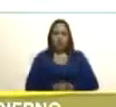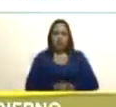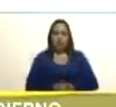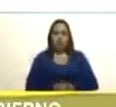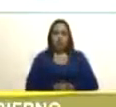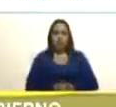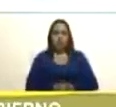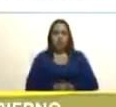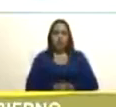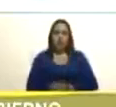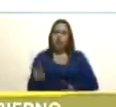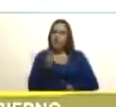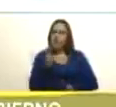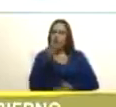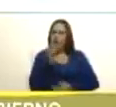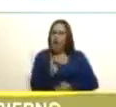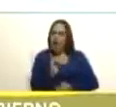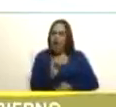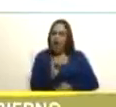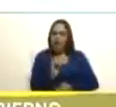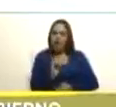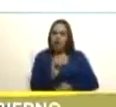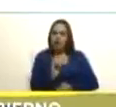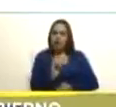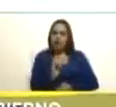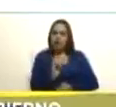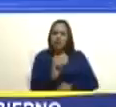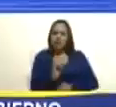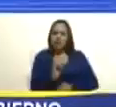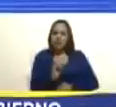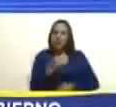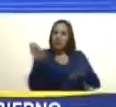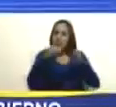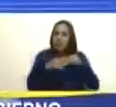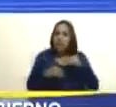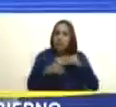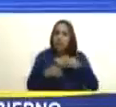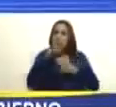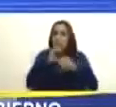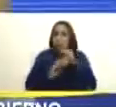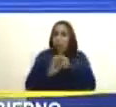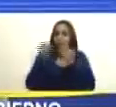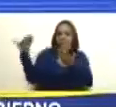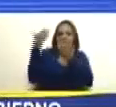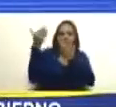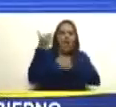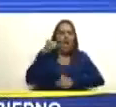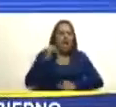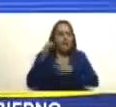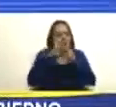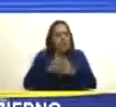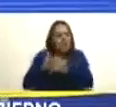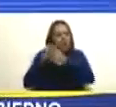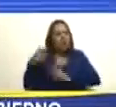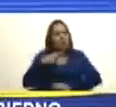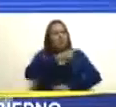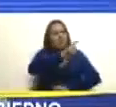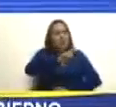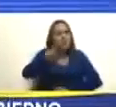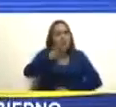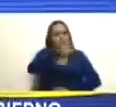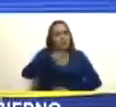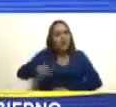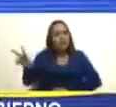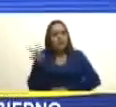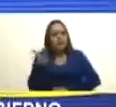Venezuela está como para recibir órdenes del norte le pregunto yo a los venezolanos a los que nos